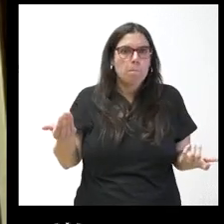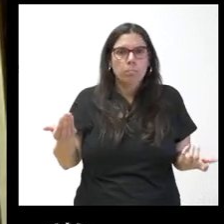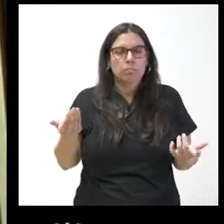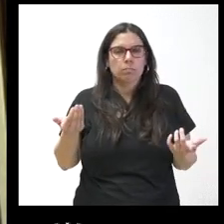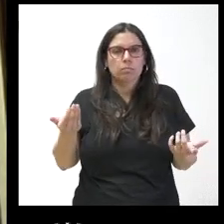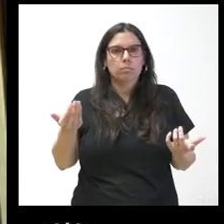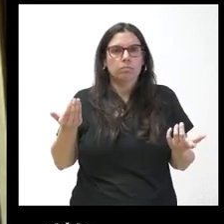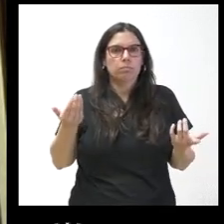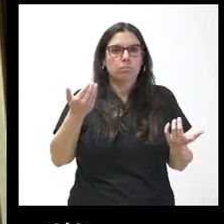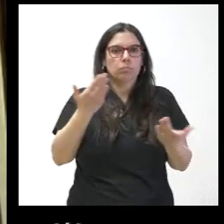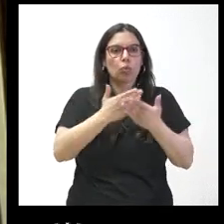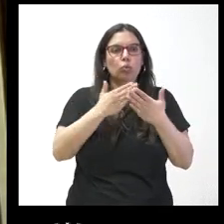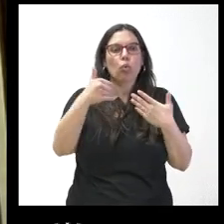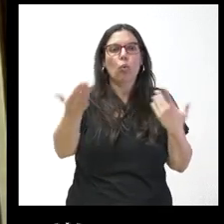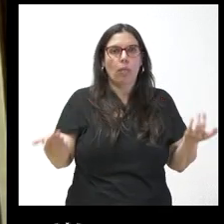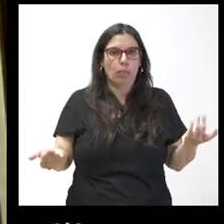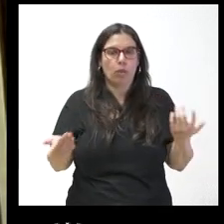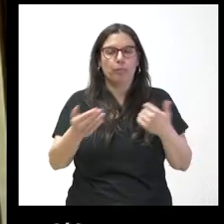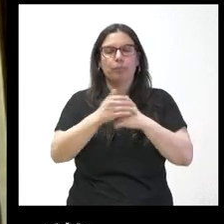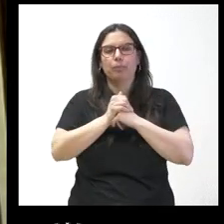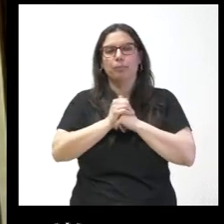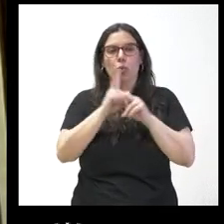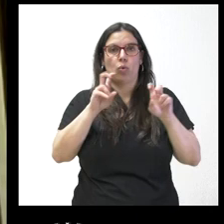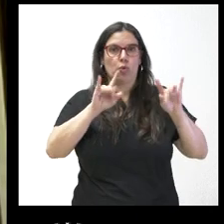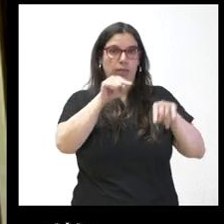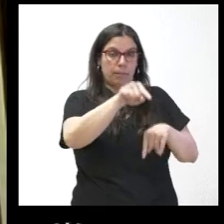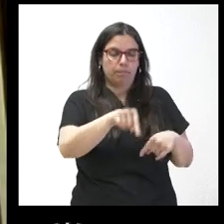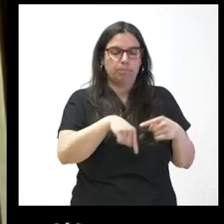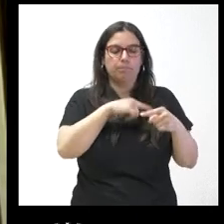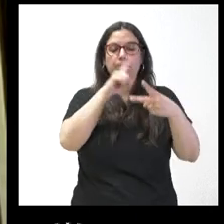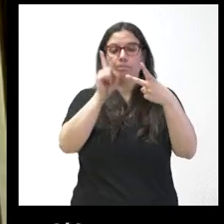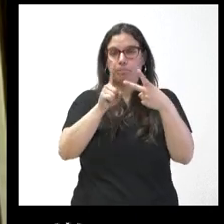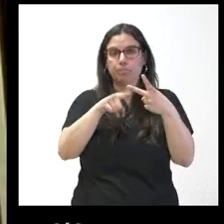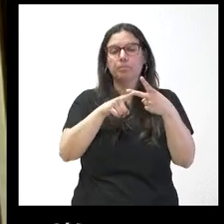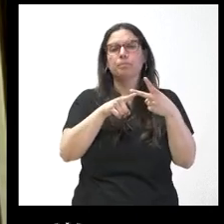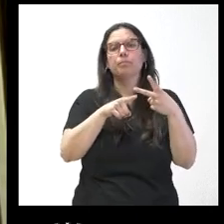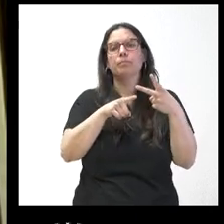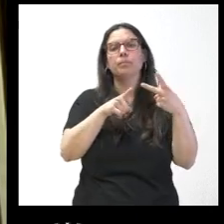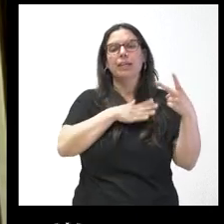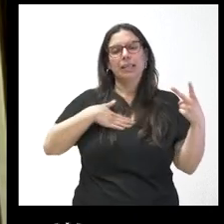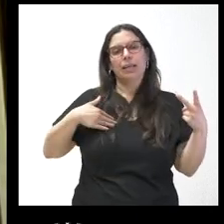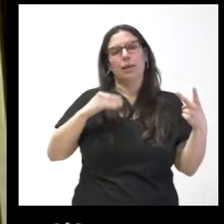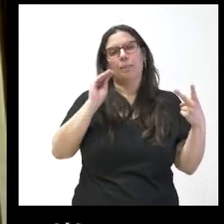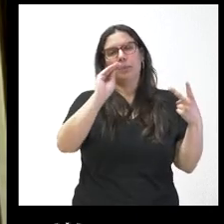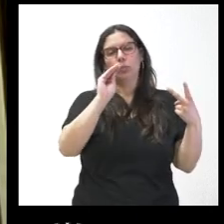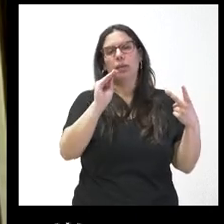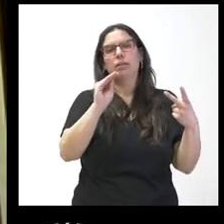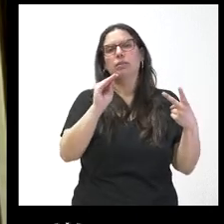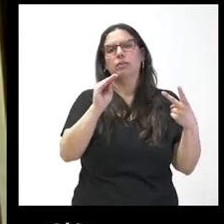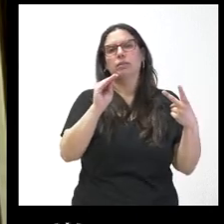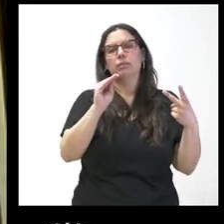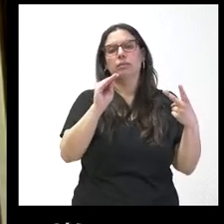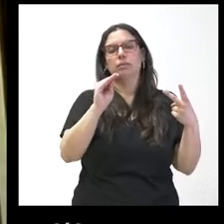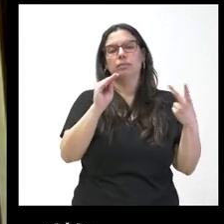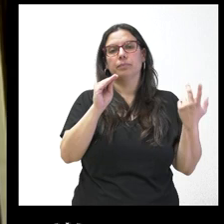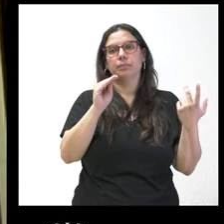el curso en esta nueva sede en este emplazamiento y además quería preguntar este fin de